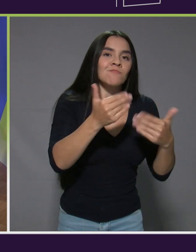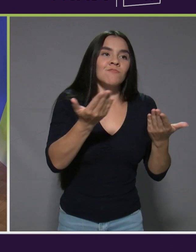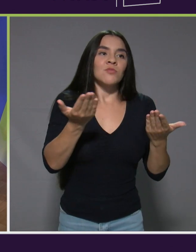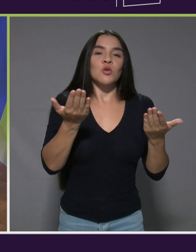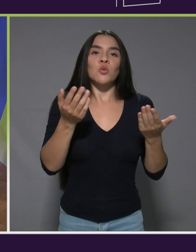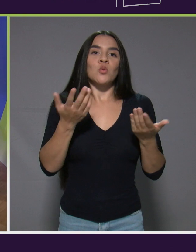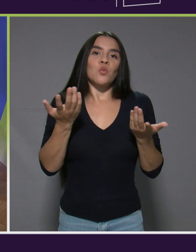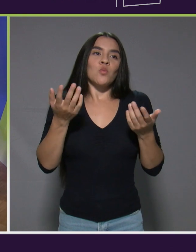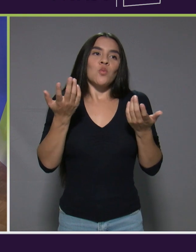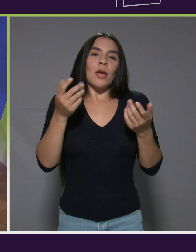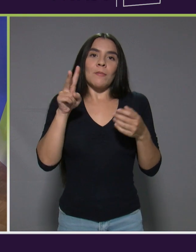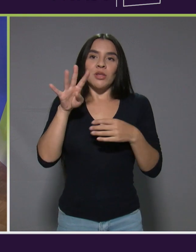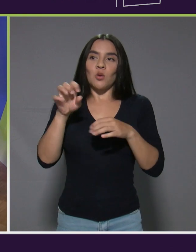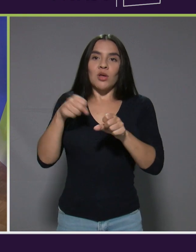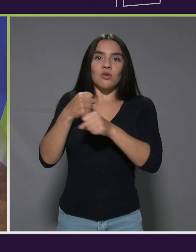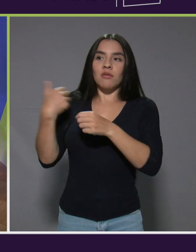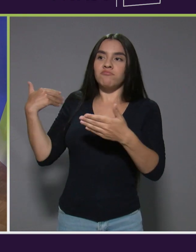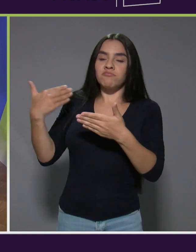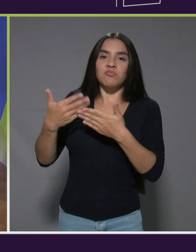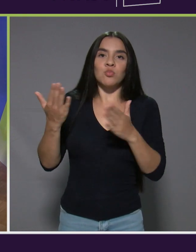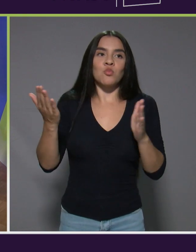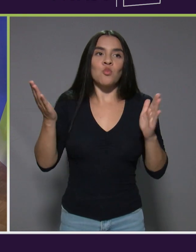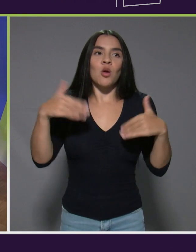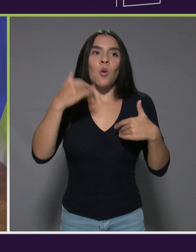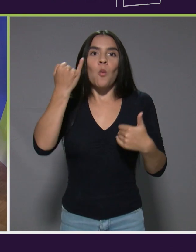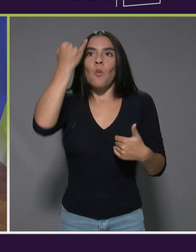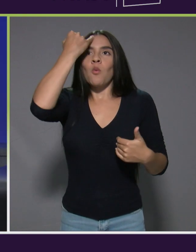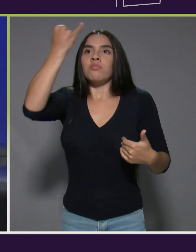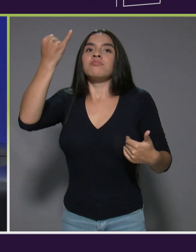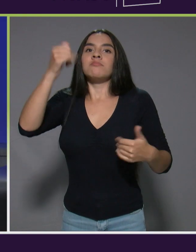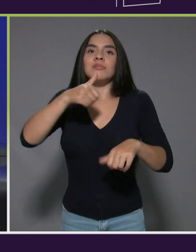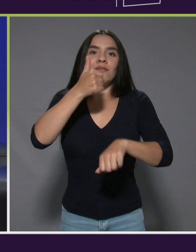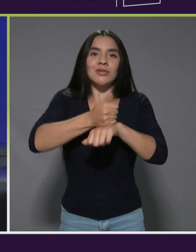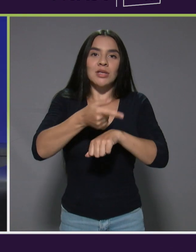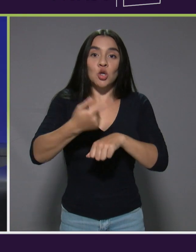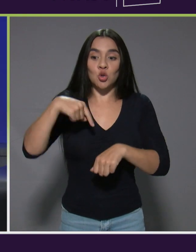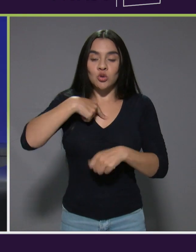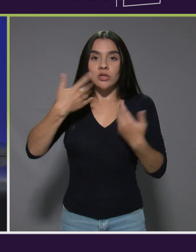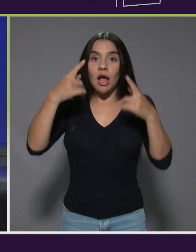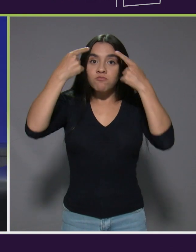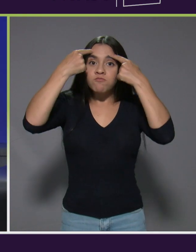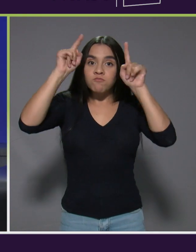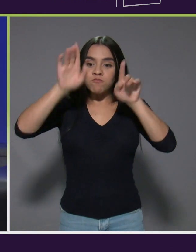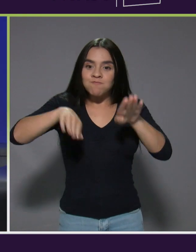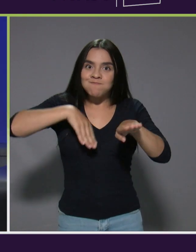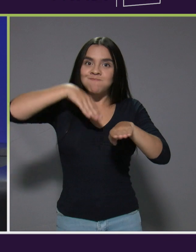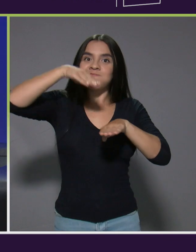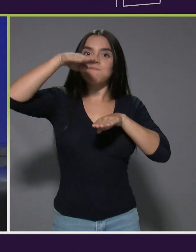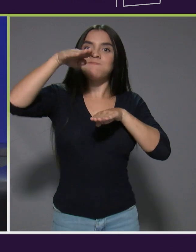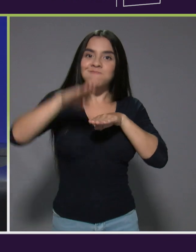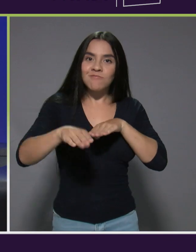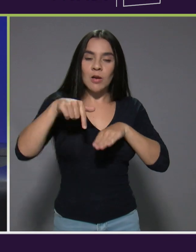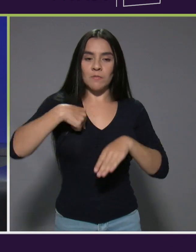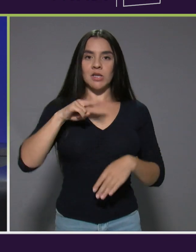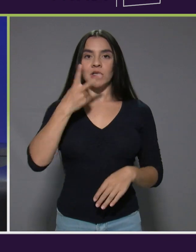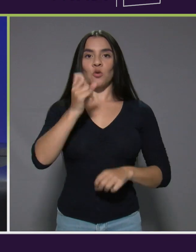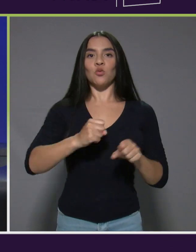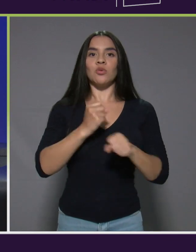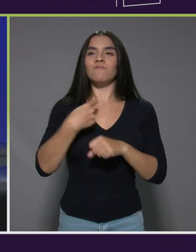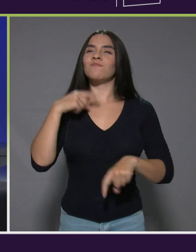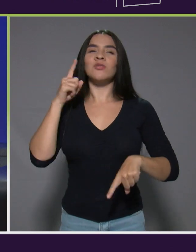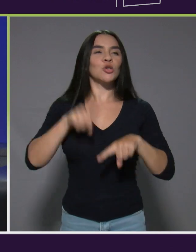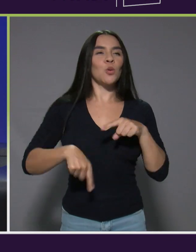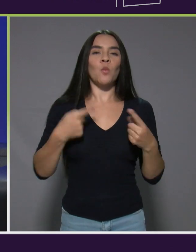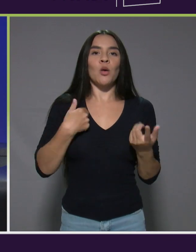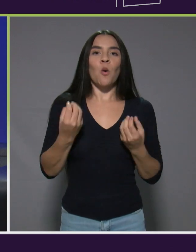años, una idea de cómo hacer eso. Ya nosotros dimos un paso, en mi segundo año dijimos, bueno, yo no puedo estar sin alguien